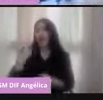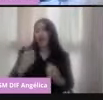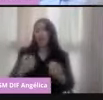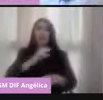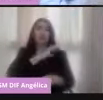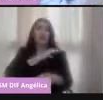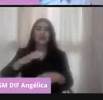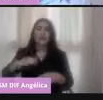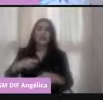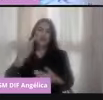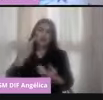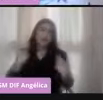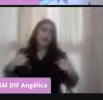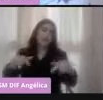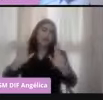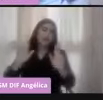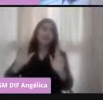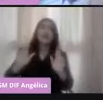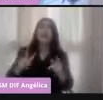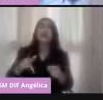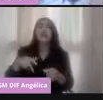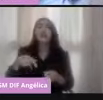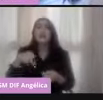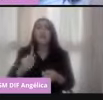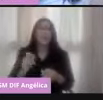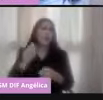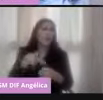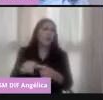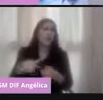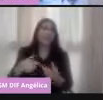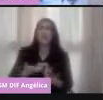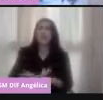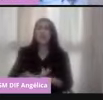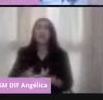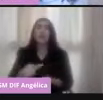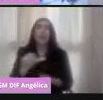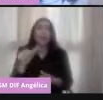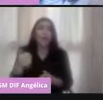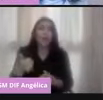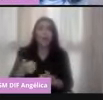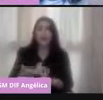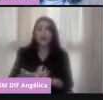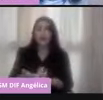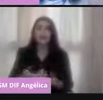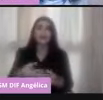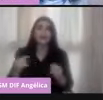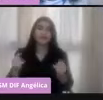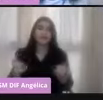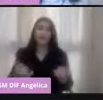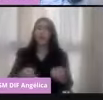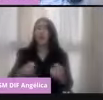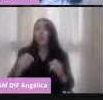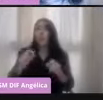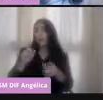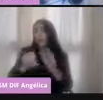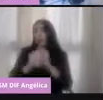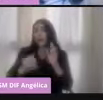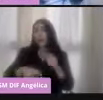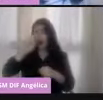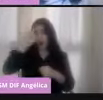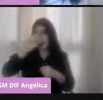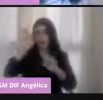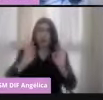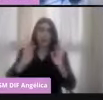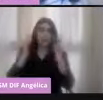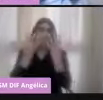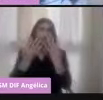independientes. También la representación partidista dentro de los órganos del instituto, por ejemplo de los consejos distritales, que vigilan en todo